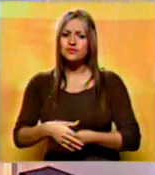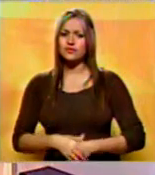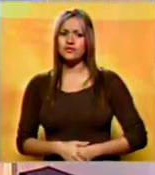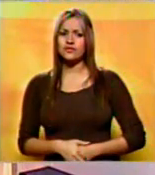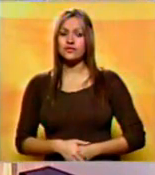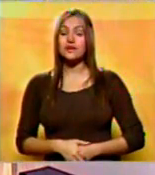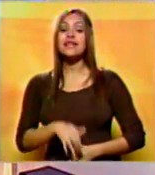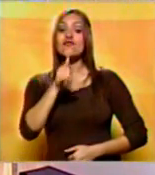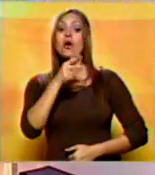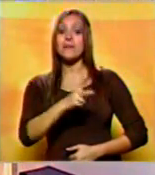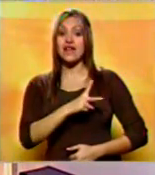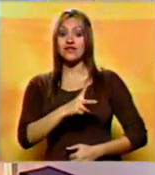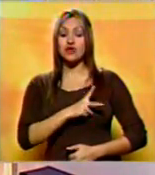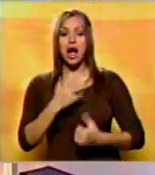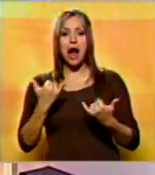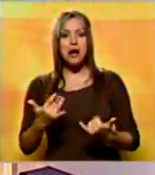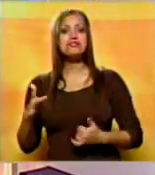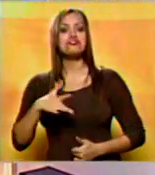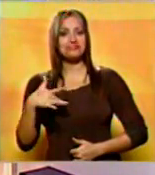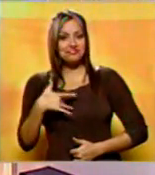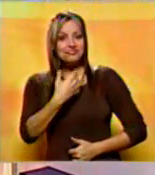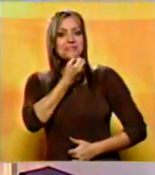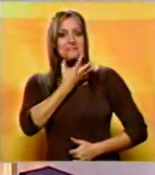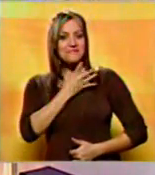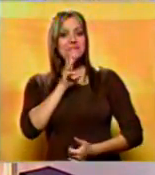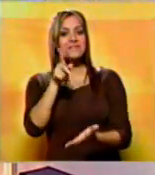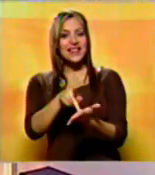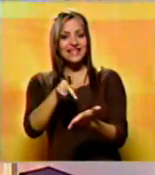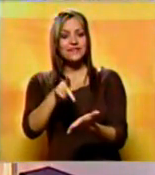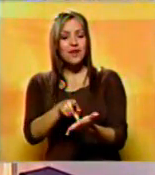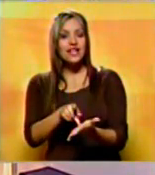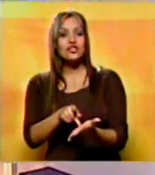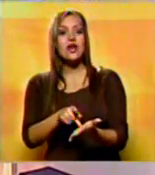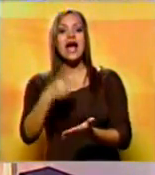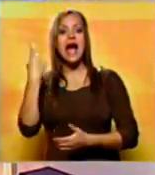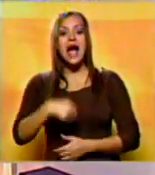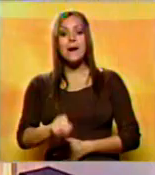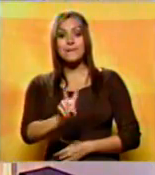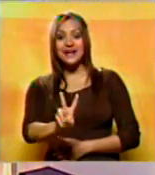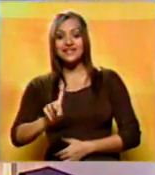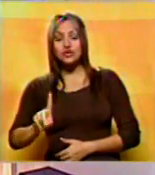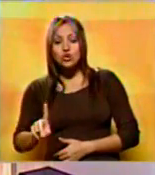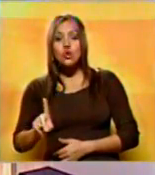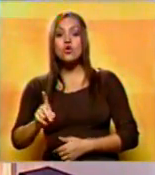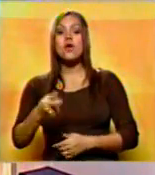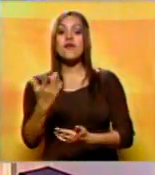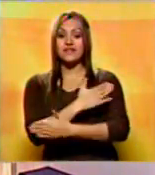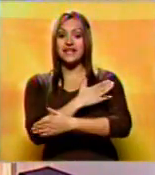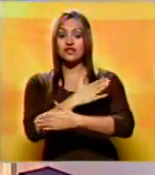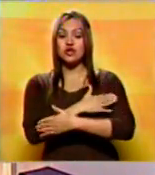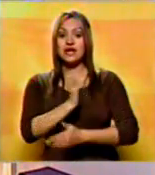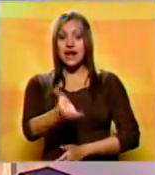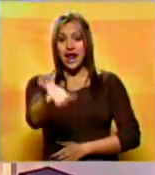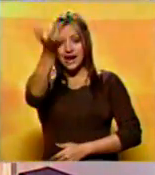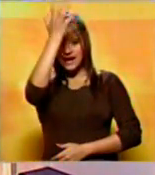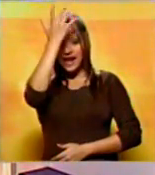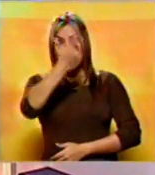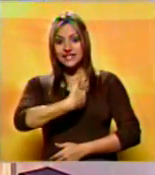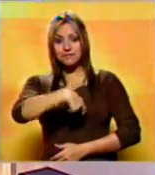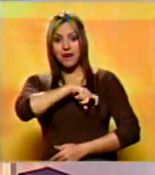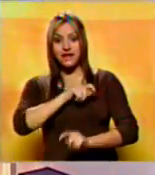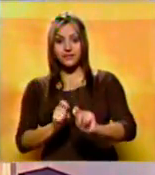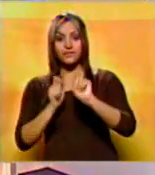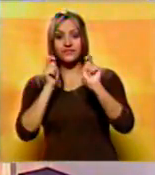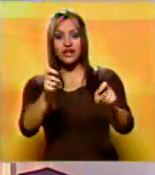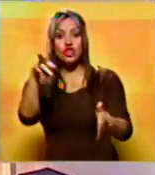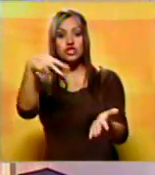Noticiero Univisión se llena de satisfacción al participar en la vigésima primera edición de los Premios Rey de España 2013 con